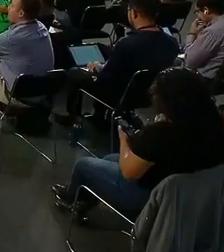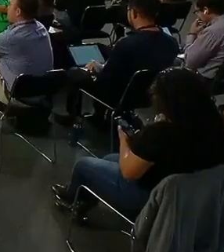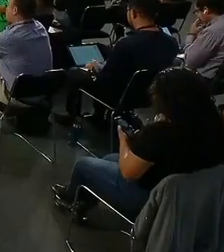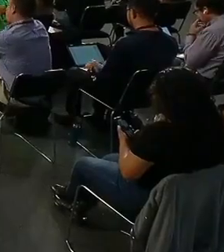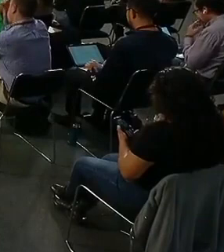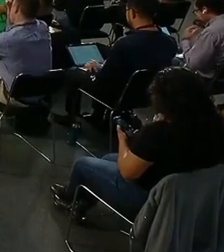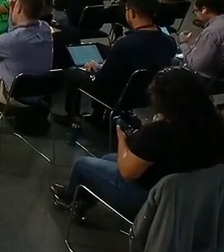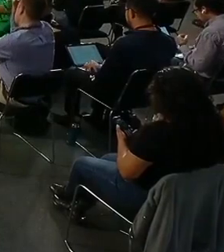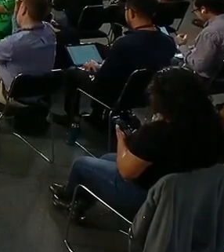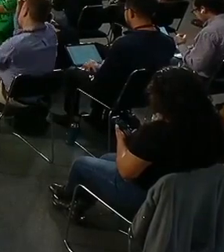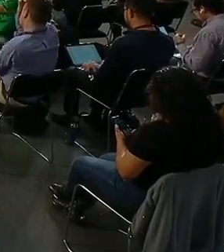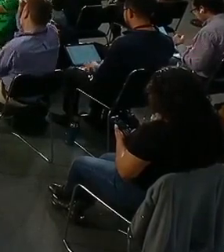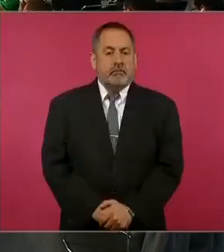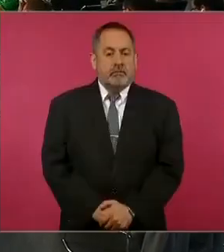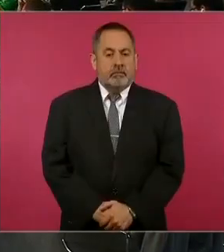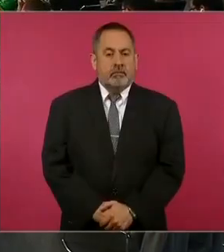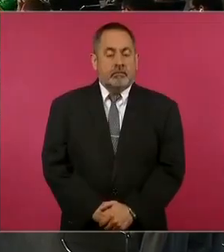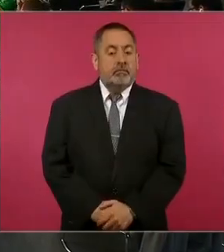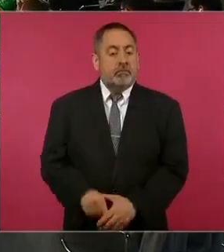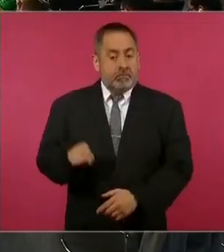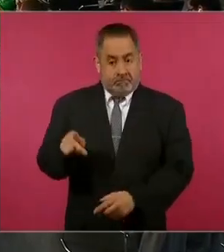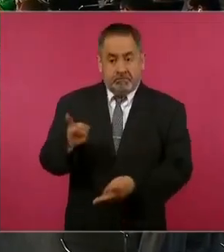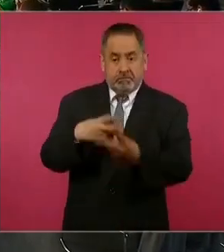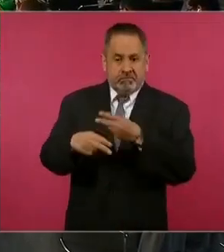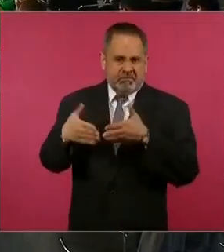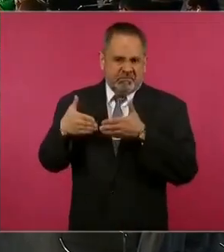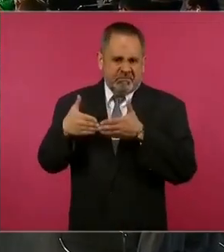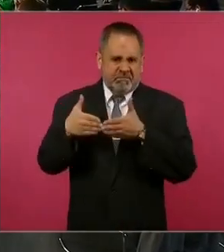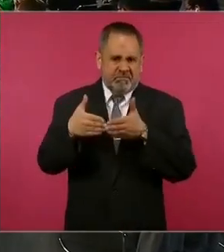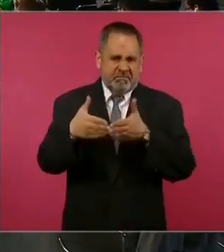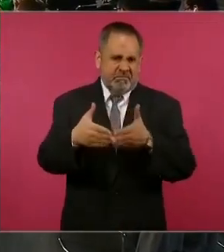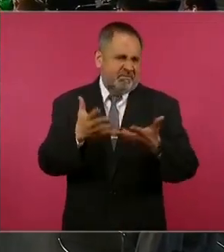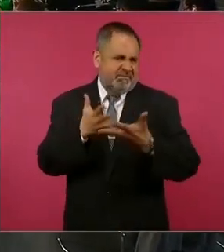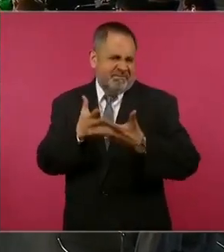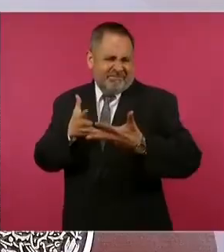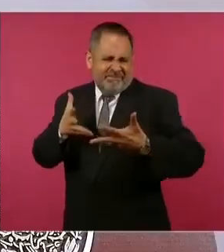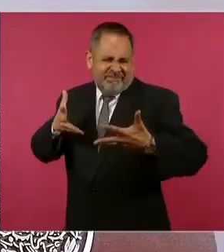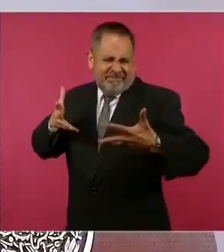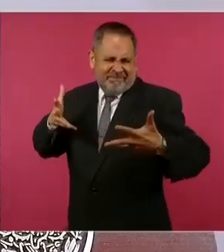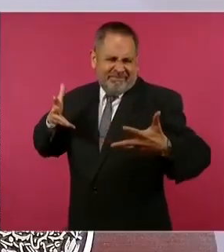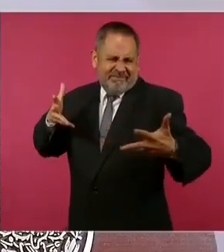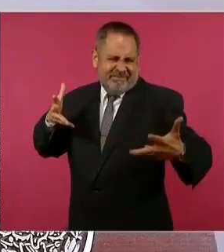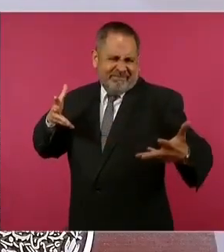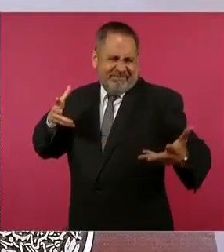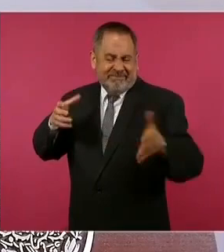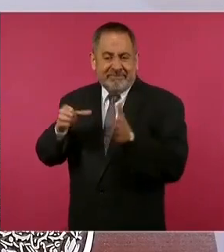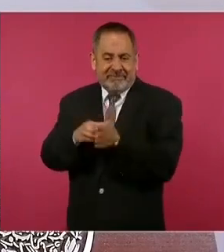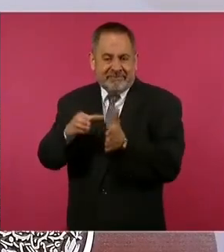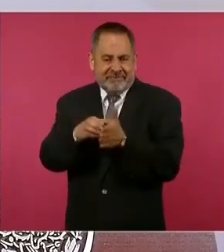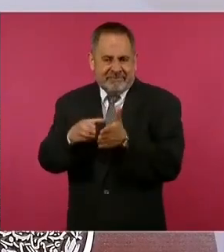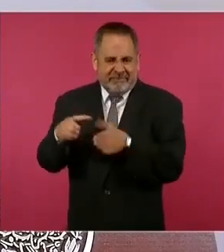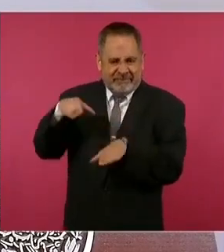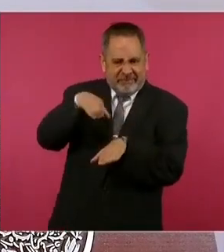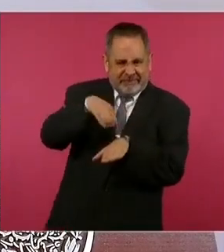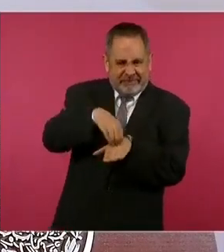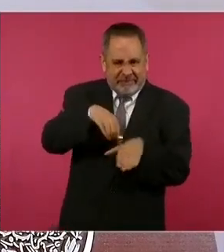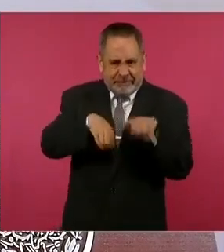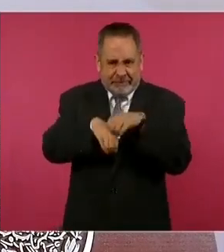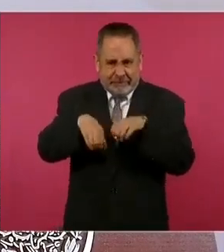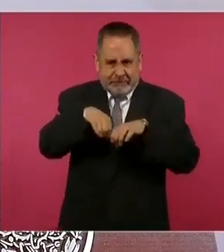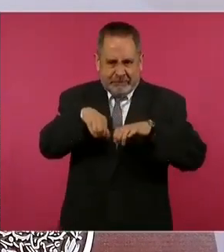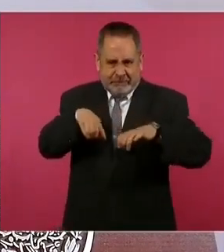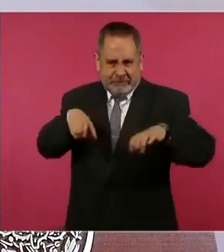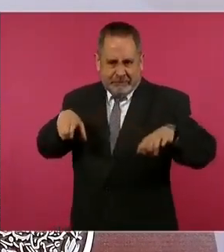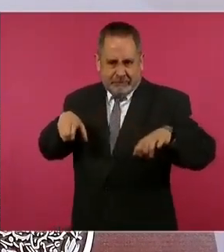barcos con miles de contenedores y va a ser